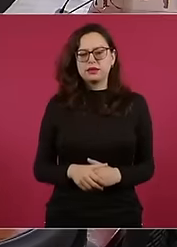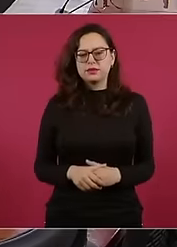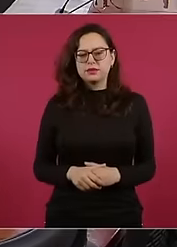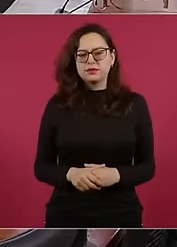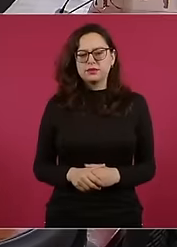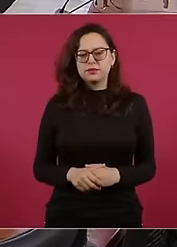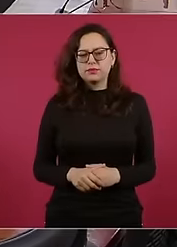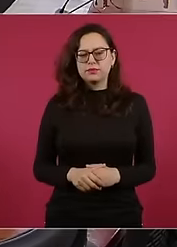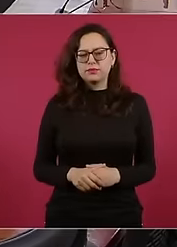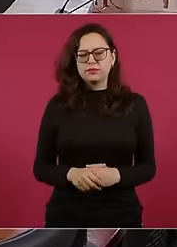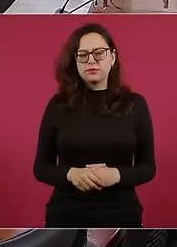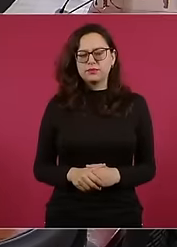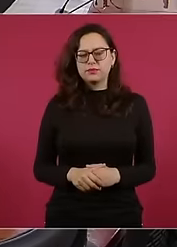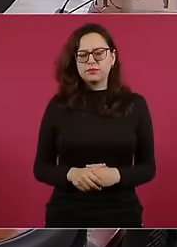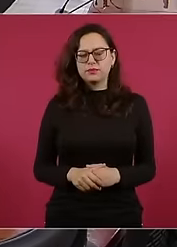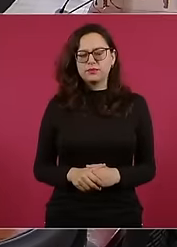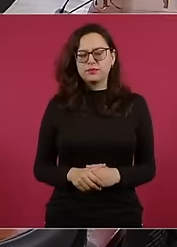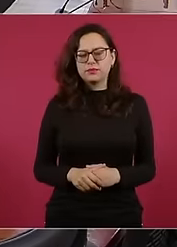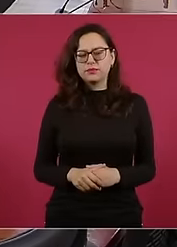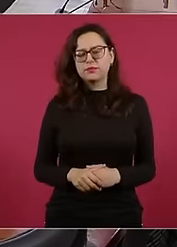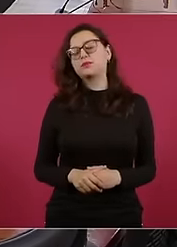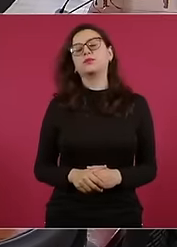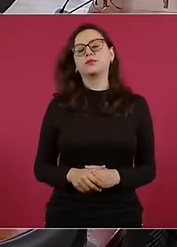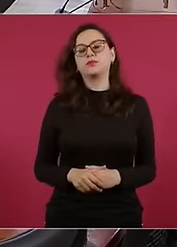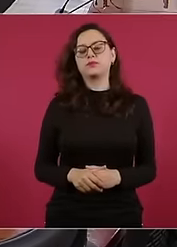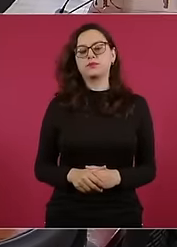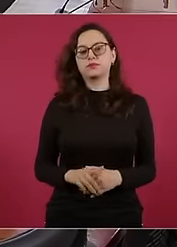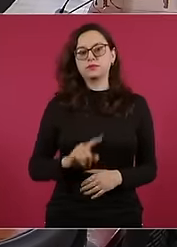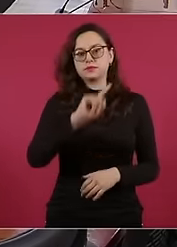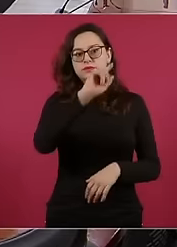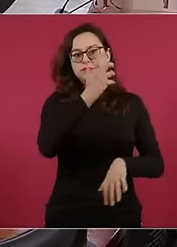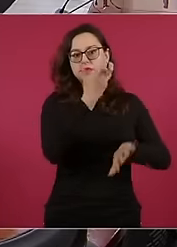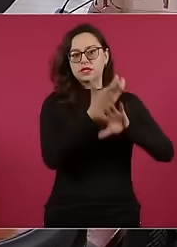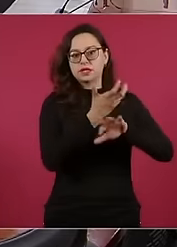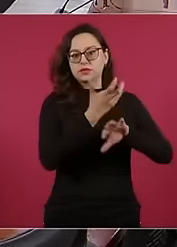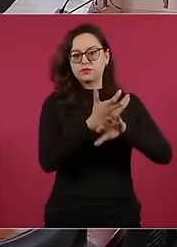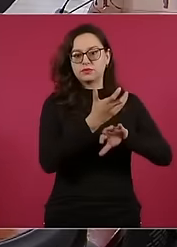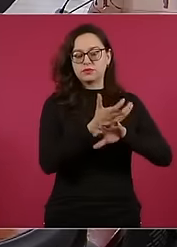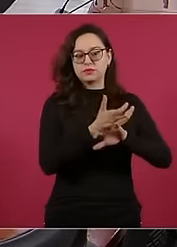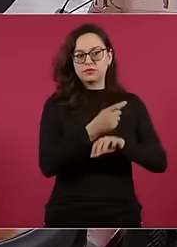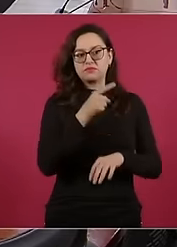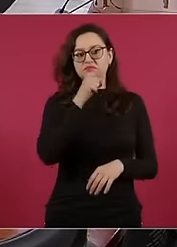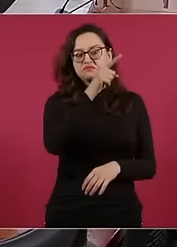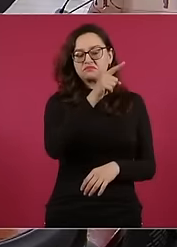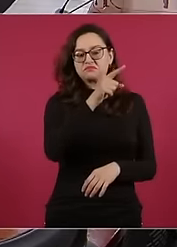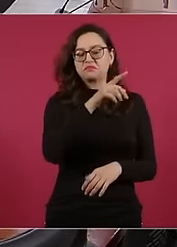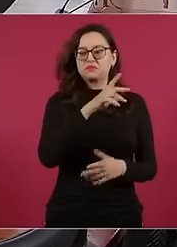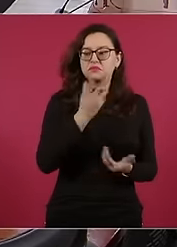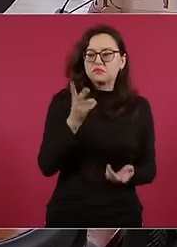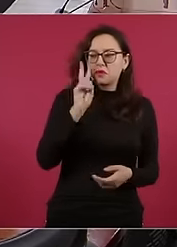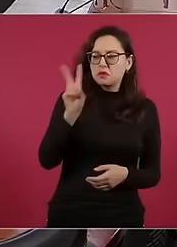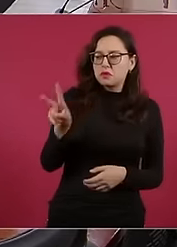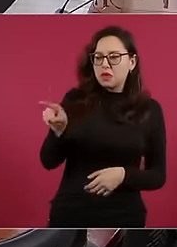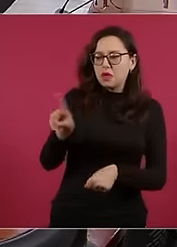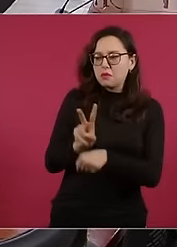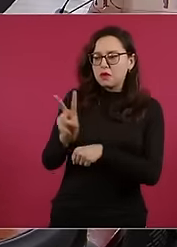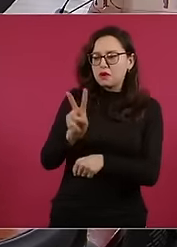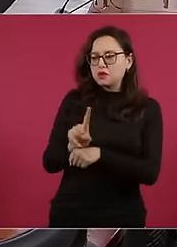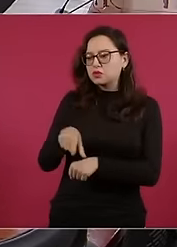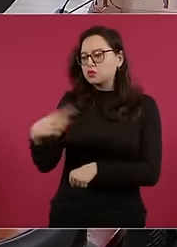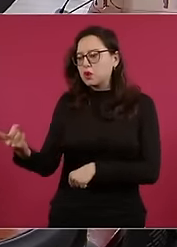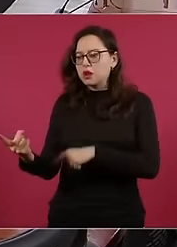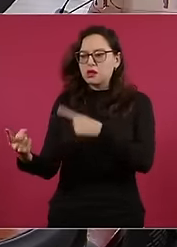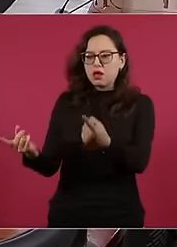conocer ayer, la posición del gobierno de Estados Unidos de reconocer al candidato opositor en Venezuela. Usted ayer pidió